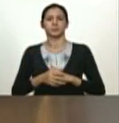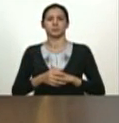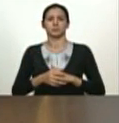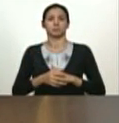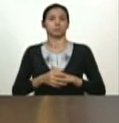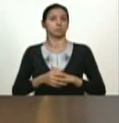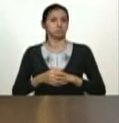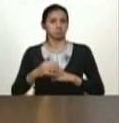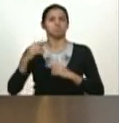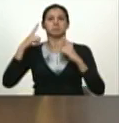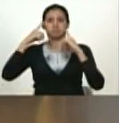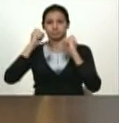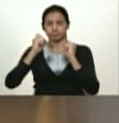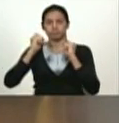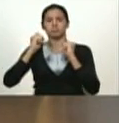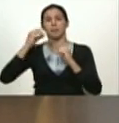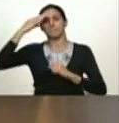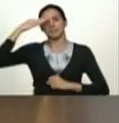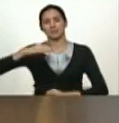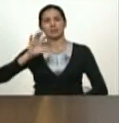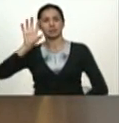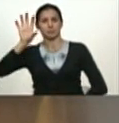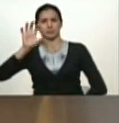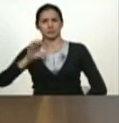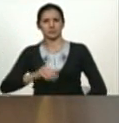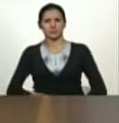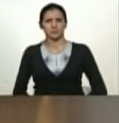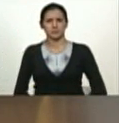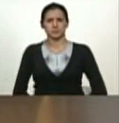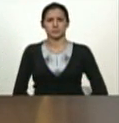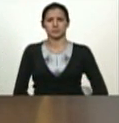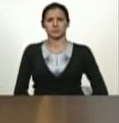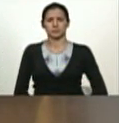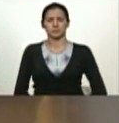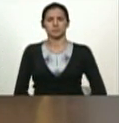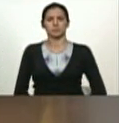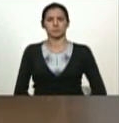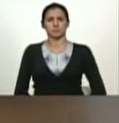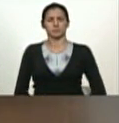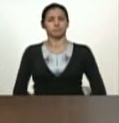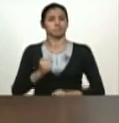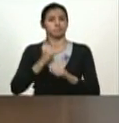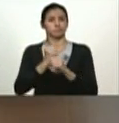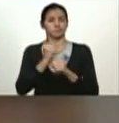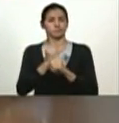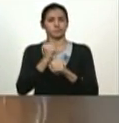líder militar de nuestra patria y que ha cumplido un papel